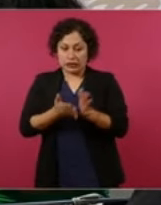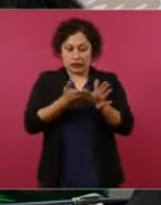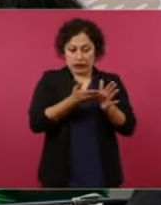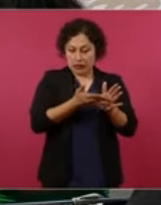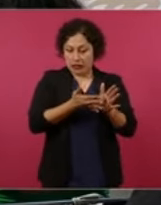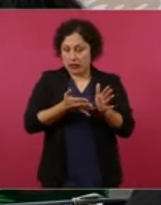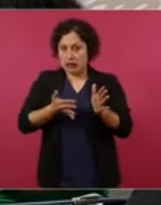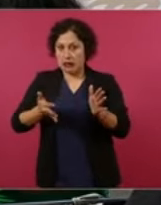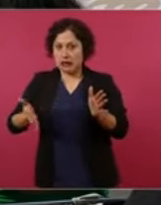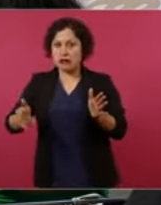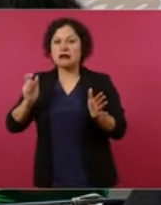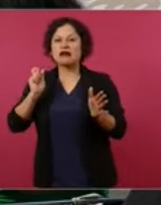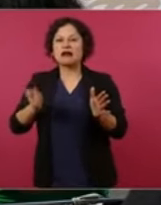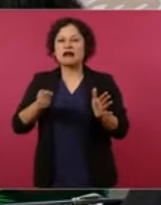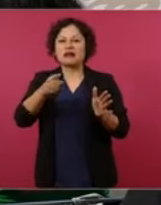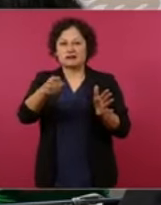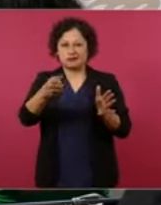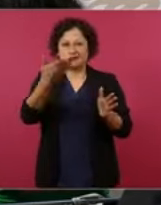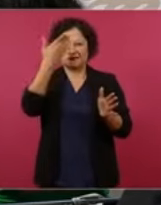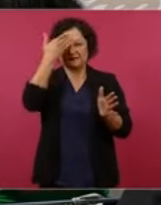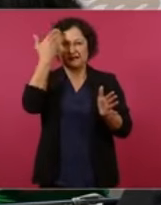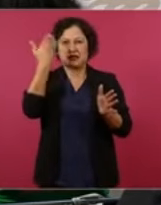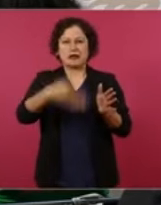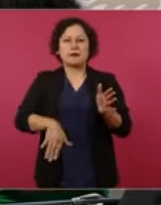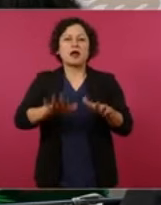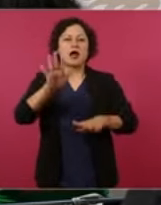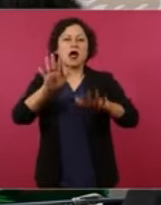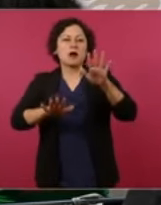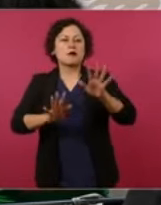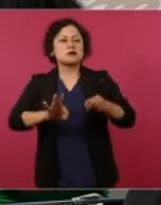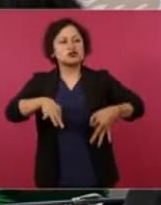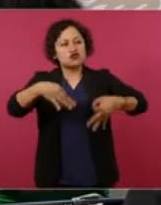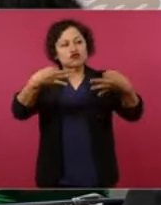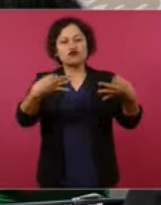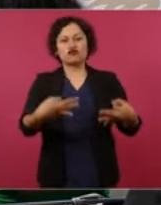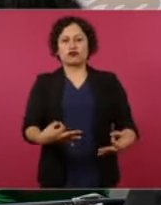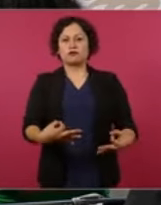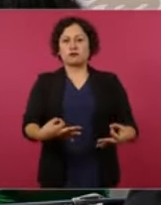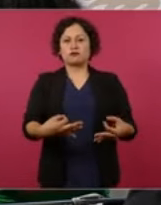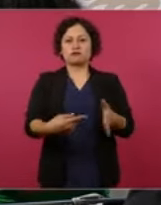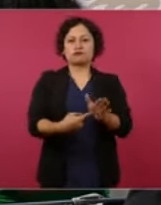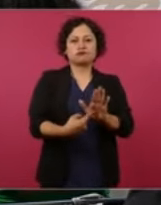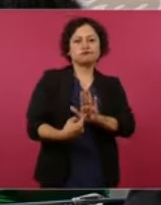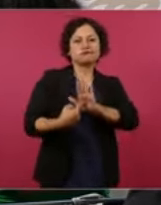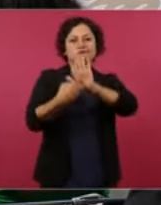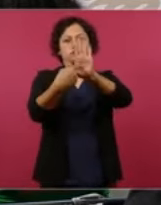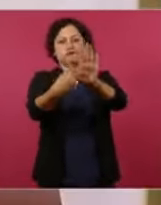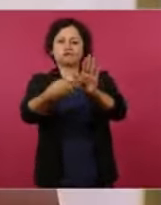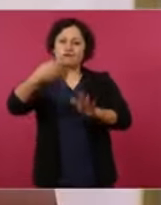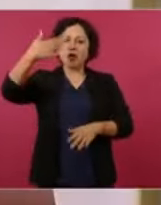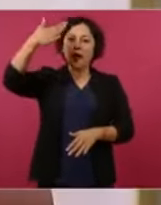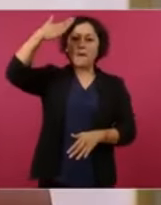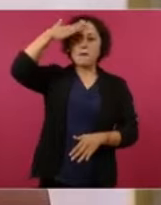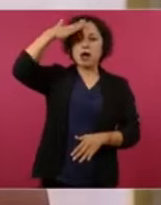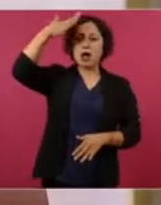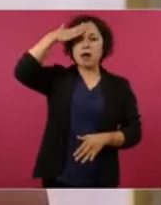Todo depende de la formalidad jerárquica de los